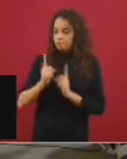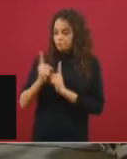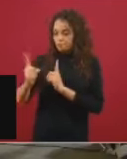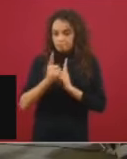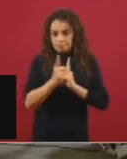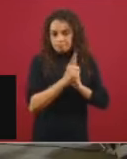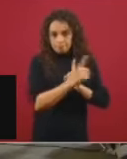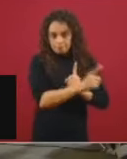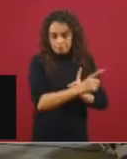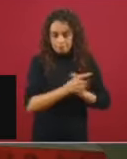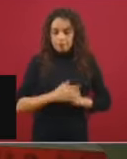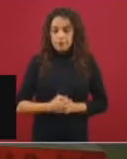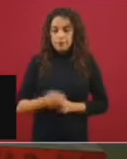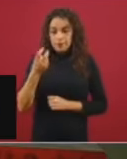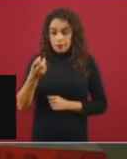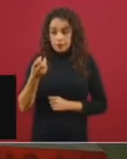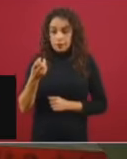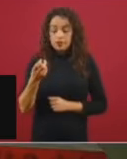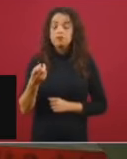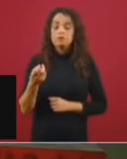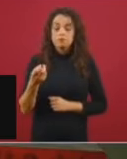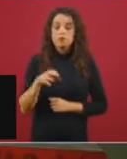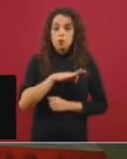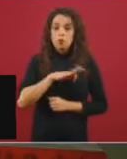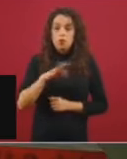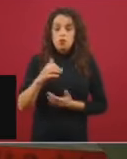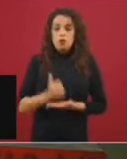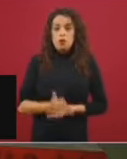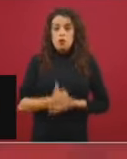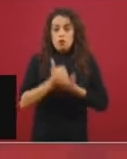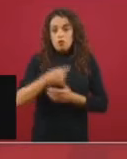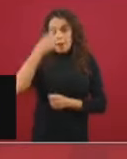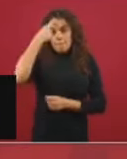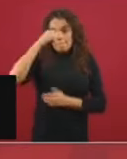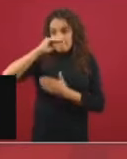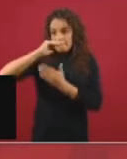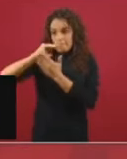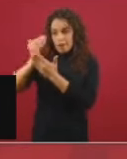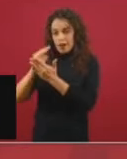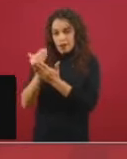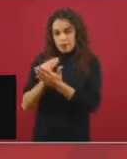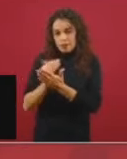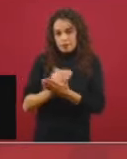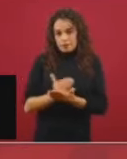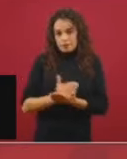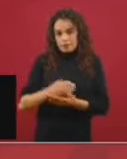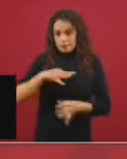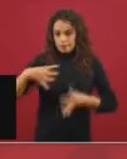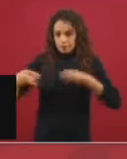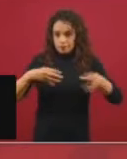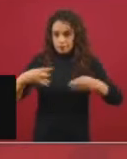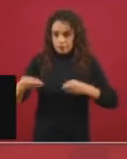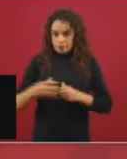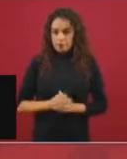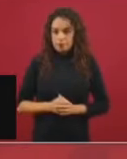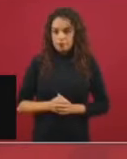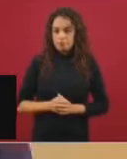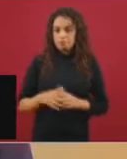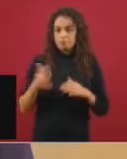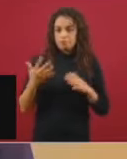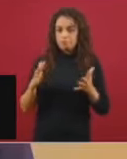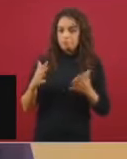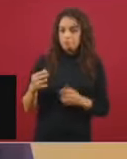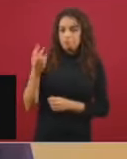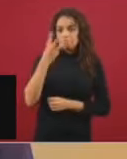podría contribuir a una reducción, ahí consideran alrededor de unas tres decenas porcentuales